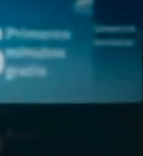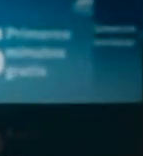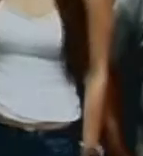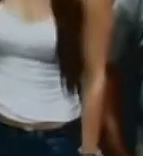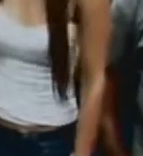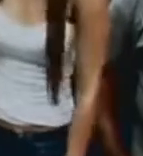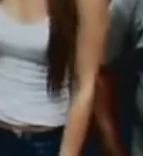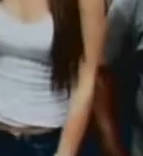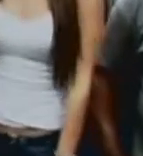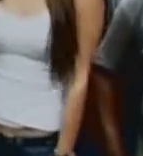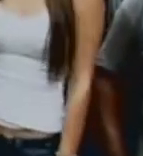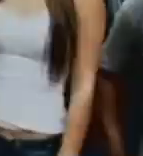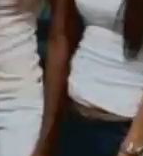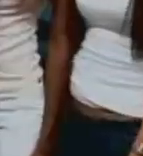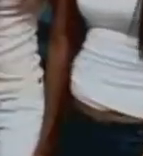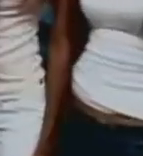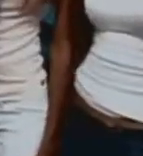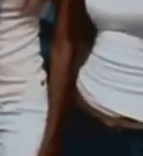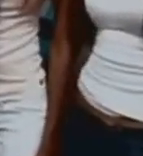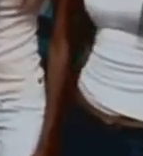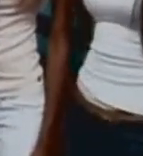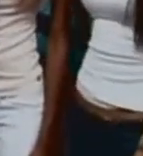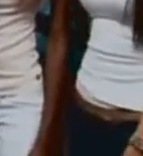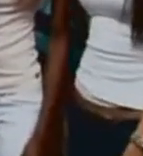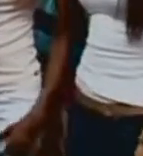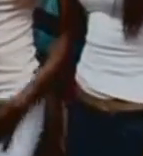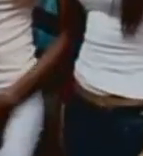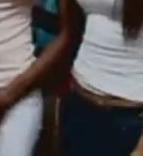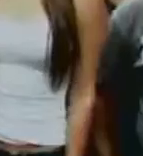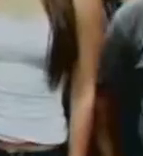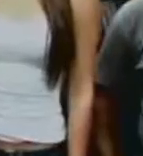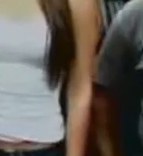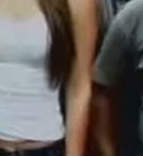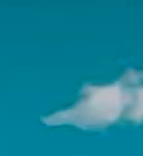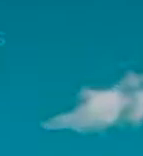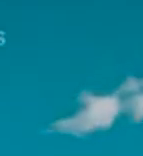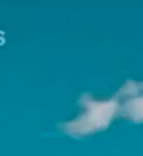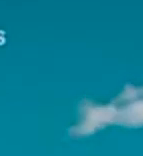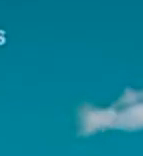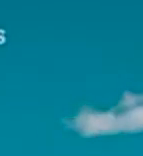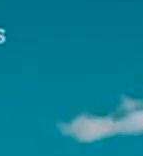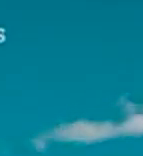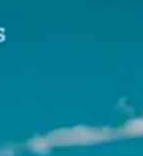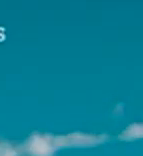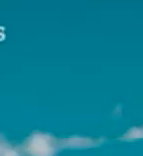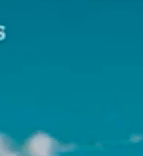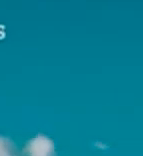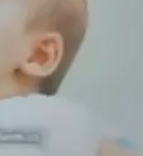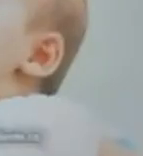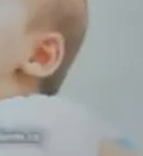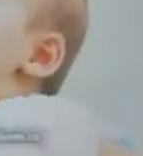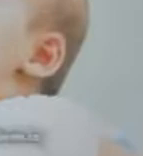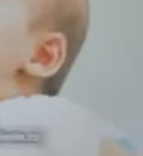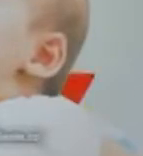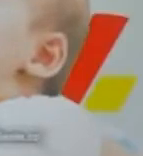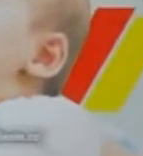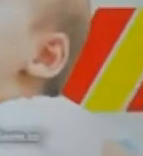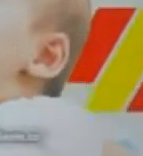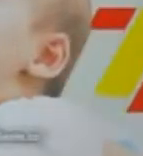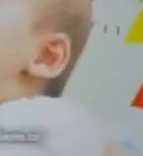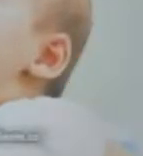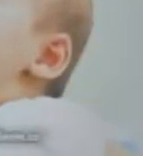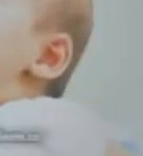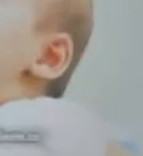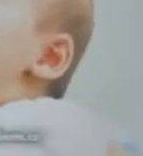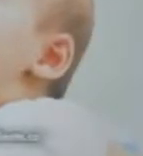Las veces que quieras prueben y comprueben que con prepago Movistar tu saldo rinde mucho más. Movistar compartida la vida es más. La vida te recala